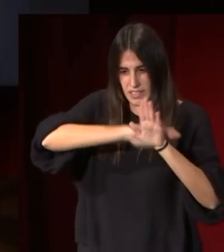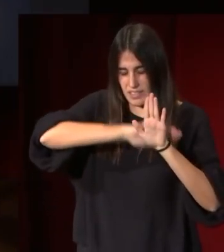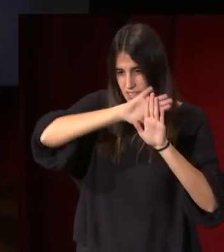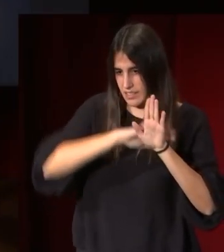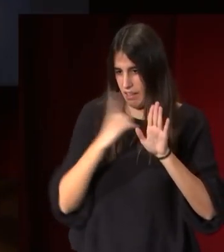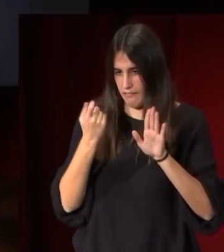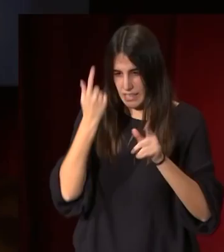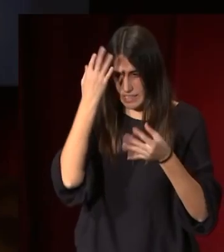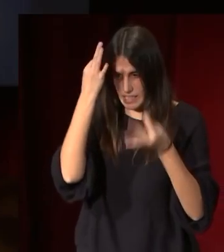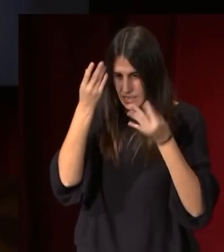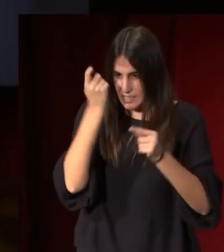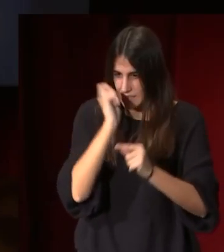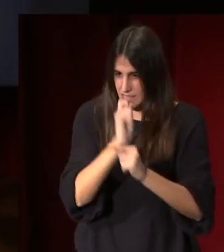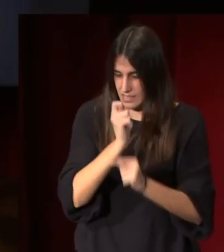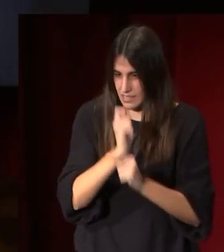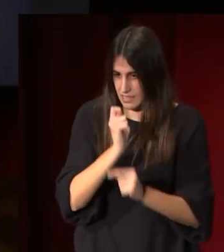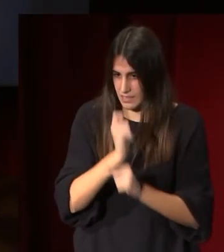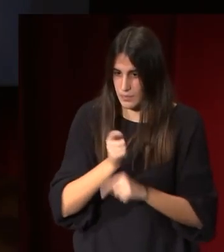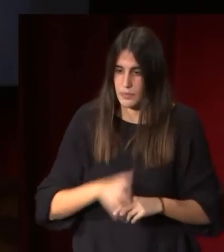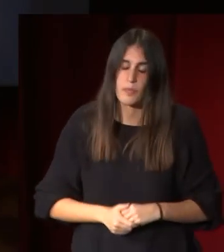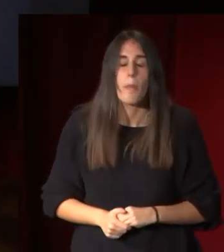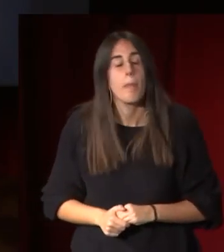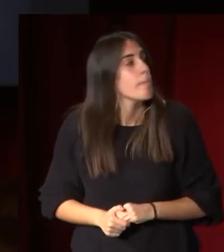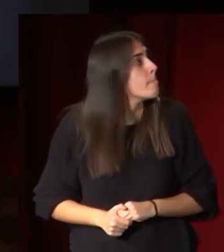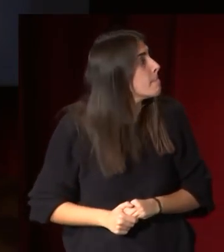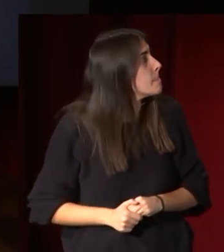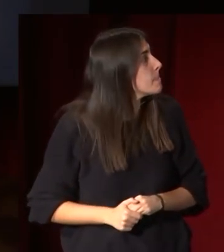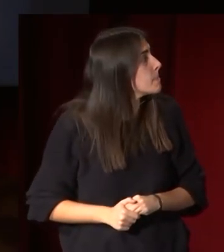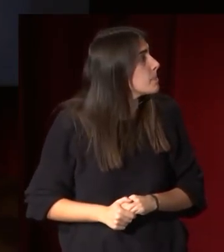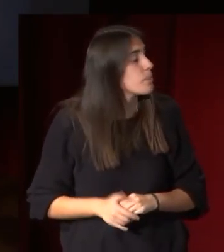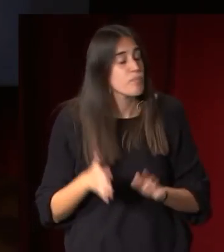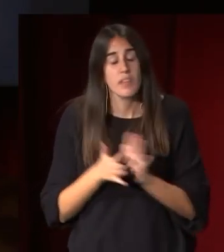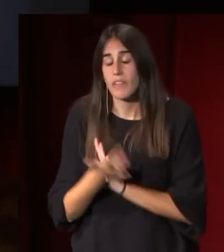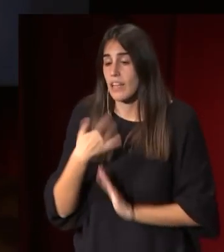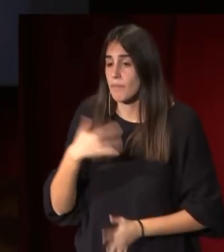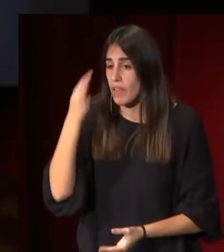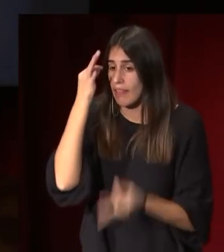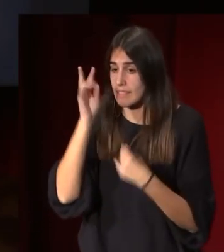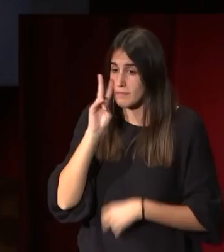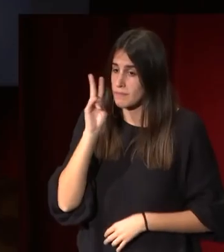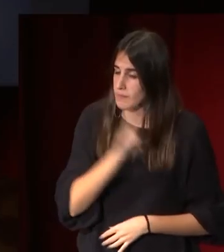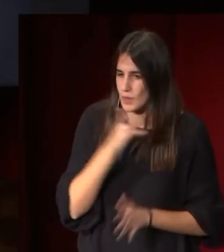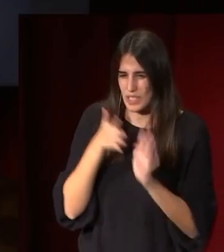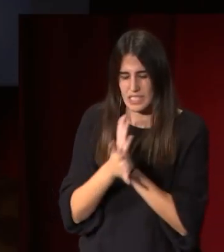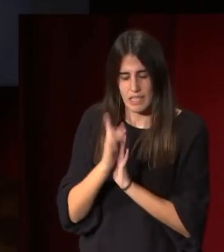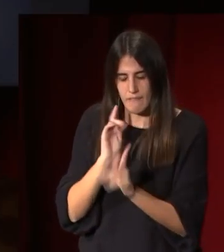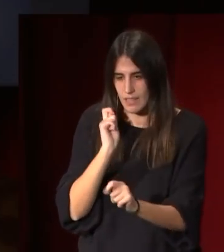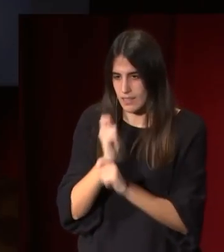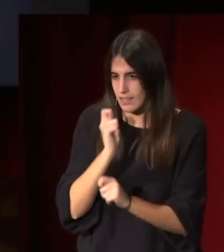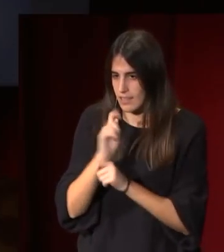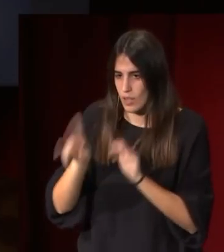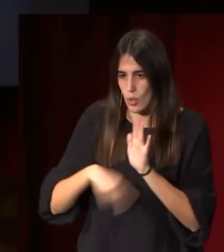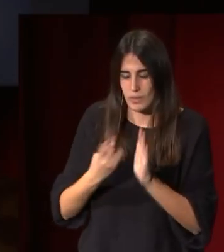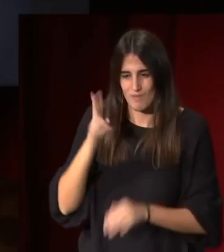sin terminar tiene algunos detalles que nos permiten saber que no terminó de labrarla y de